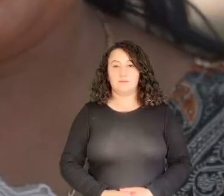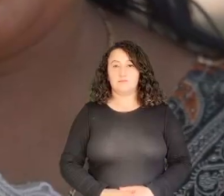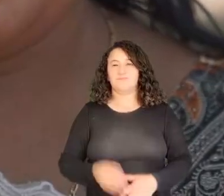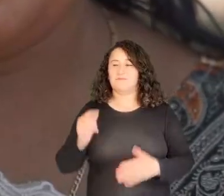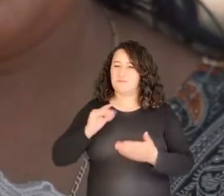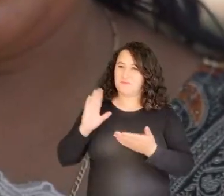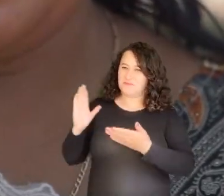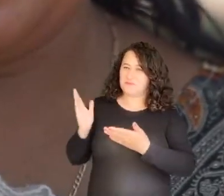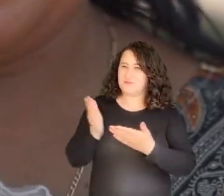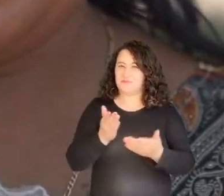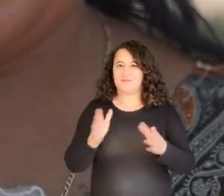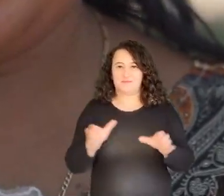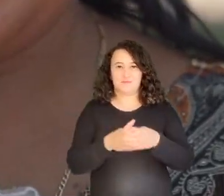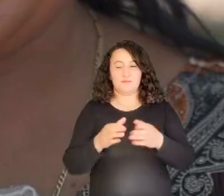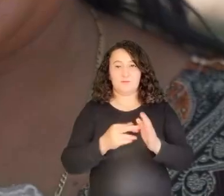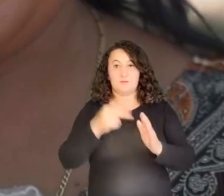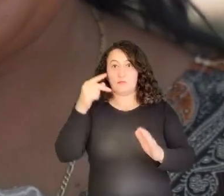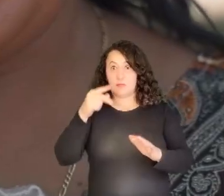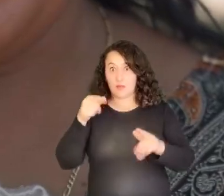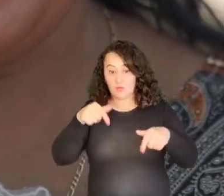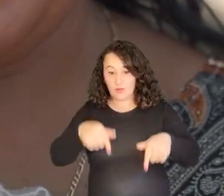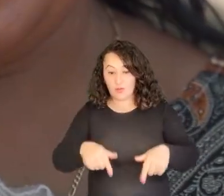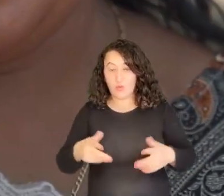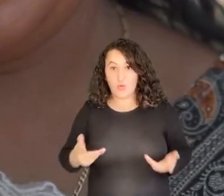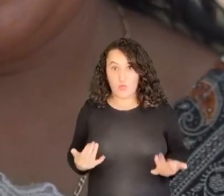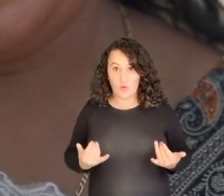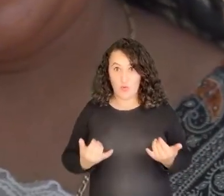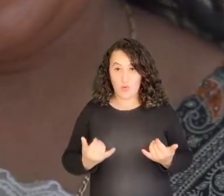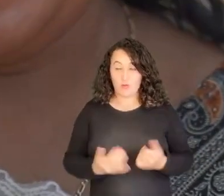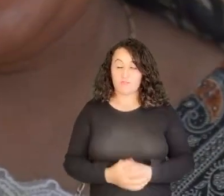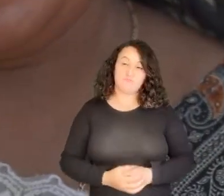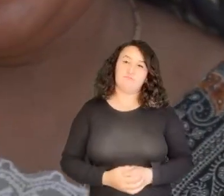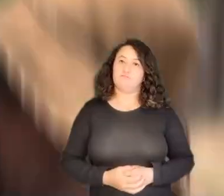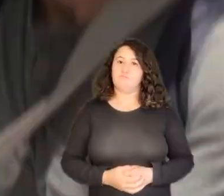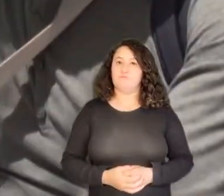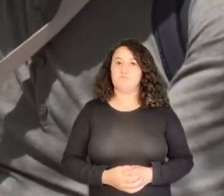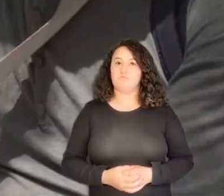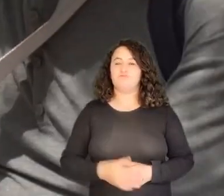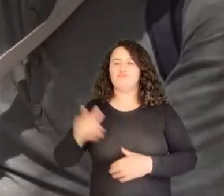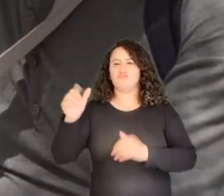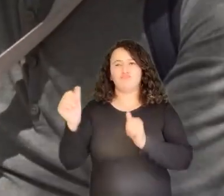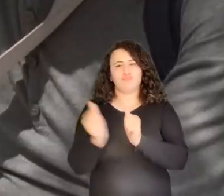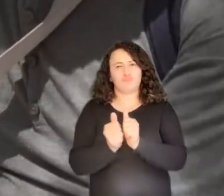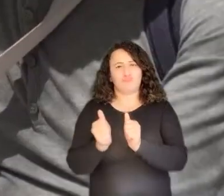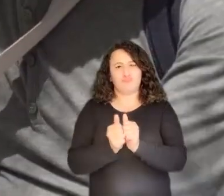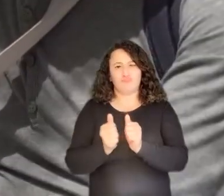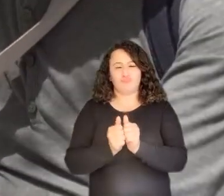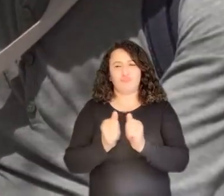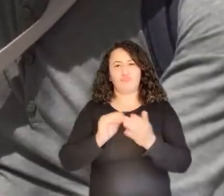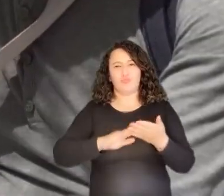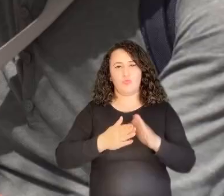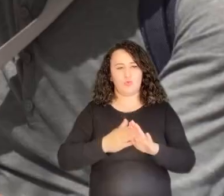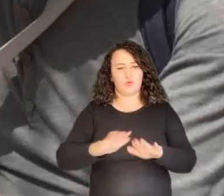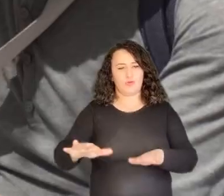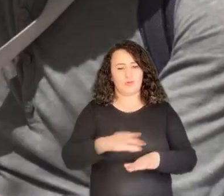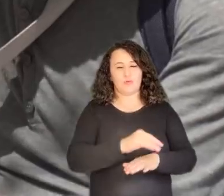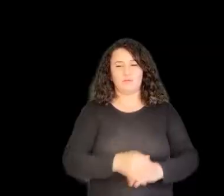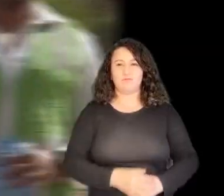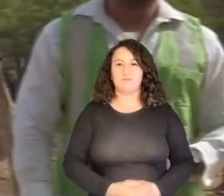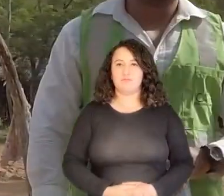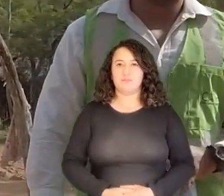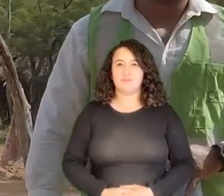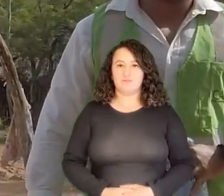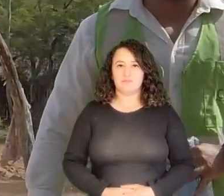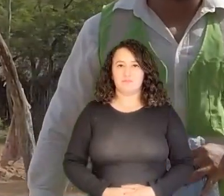Le doy la bienvenida al equipo técnico que está aquí en este momento haciendo acompañamiento a esta comunidad.